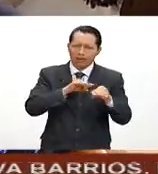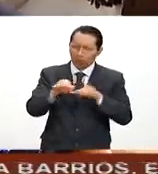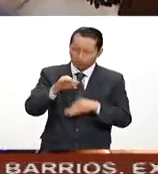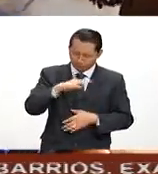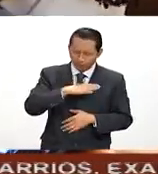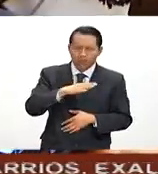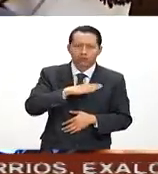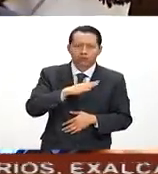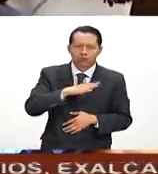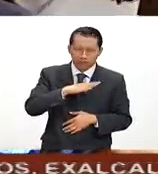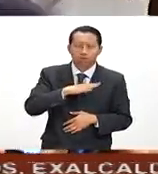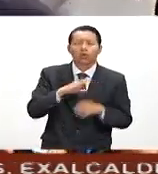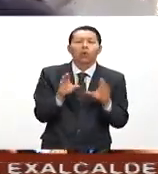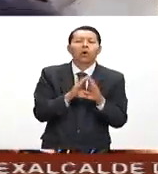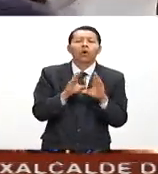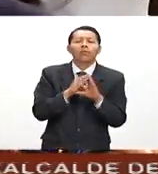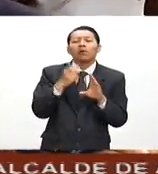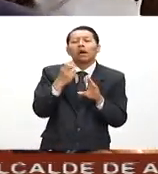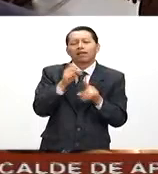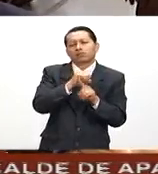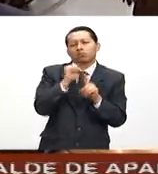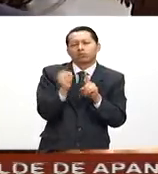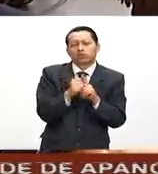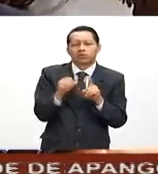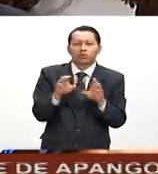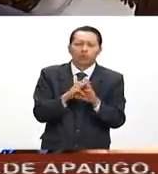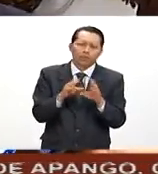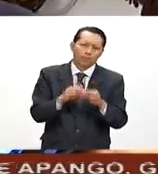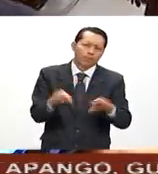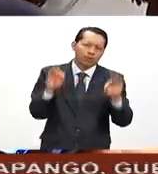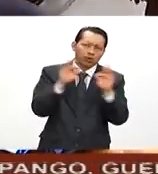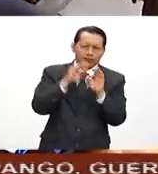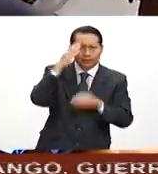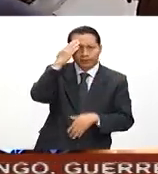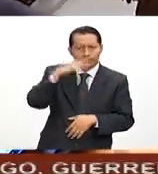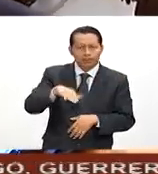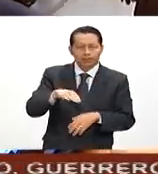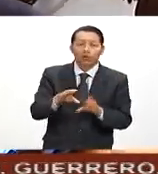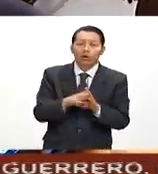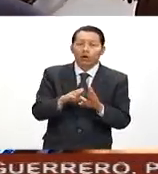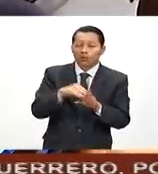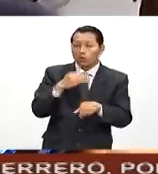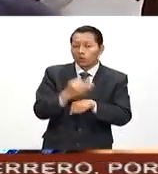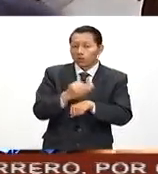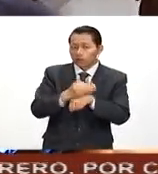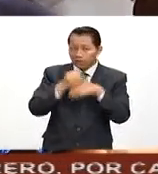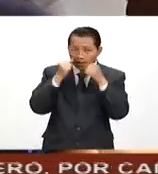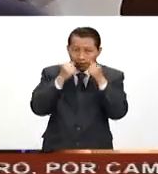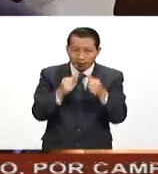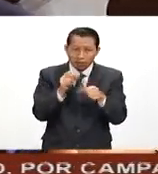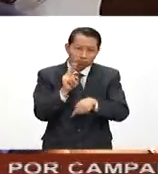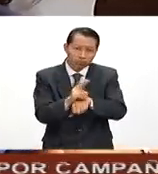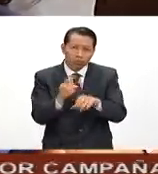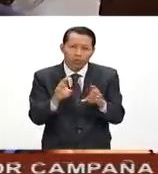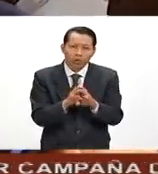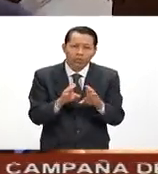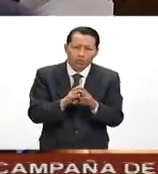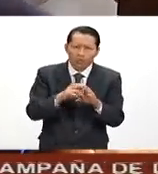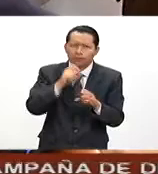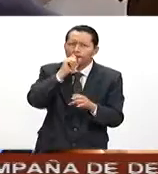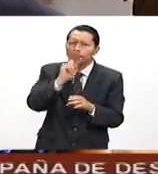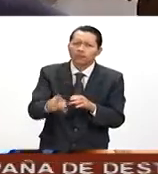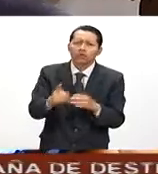Naturalmente es una situación relevante e importante. Estamos muy atentos a las determinaciones